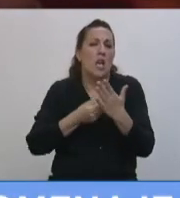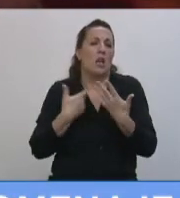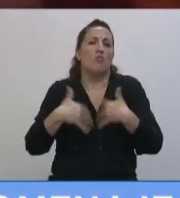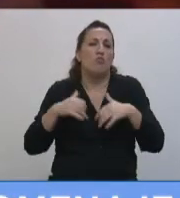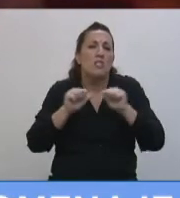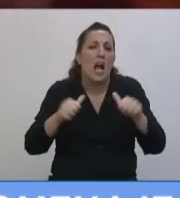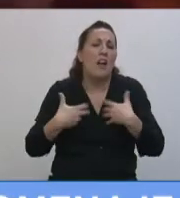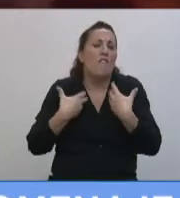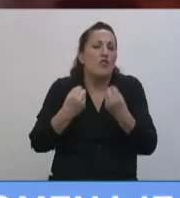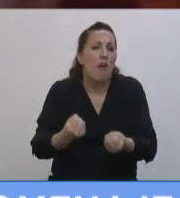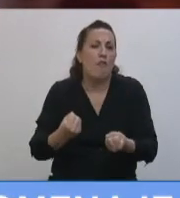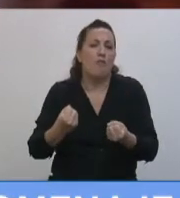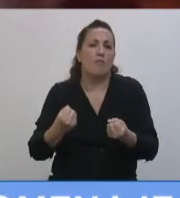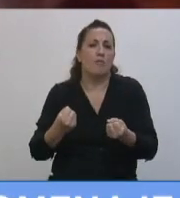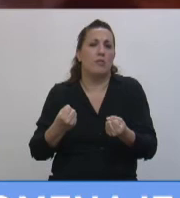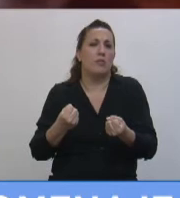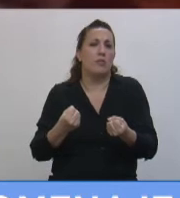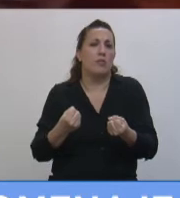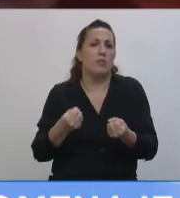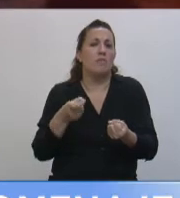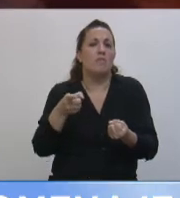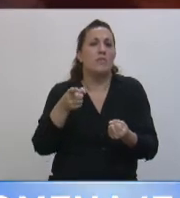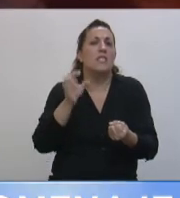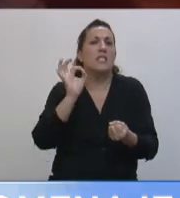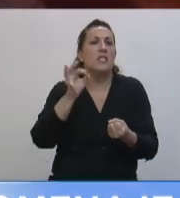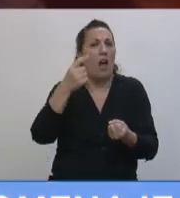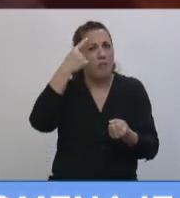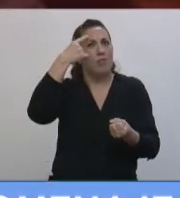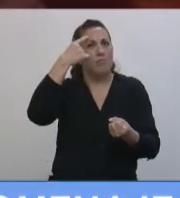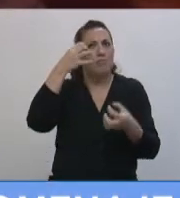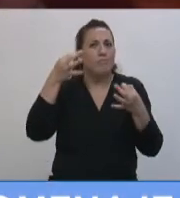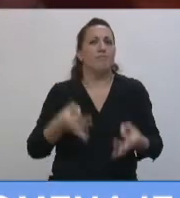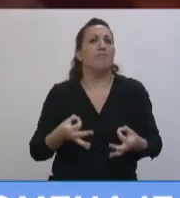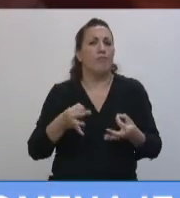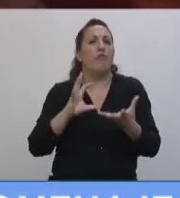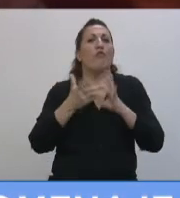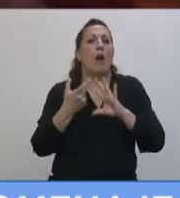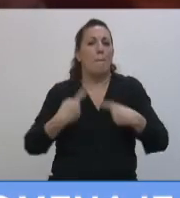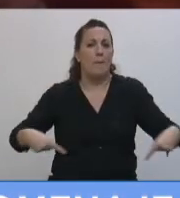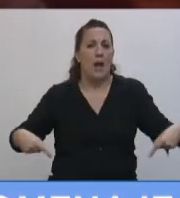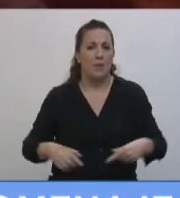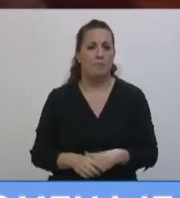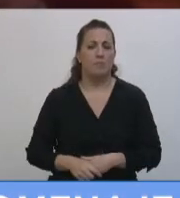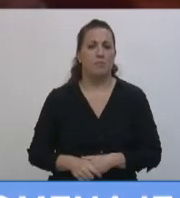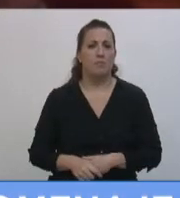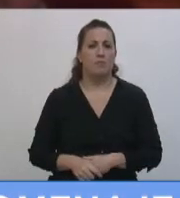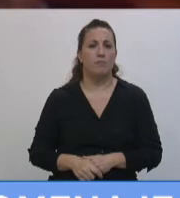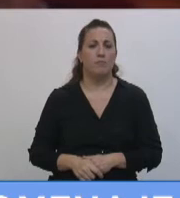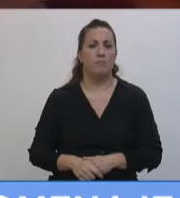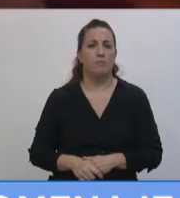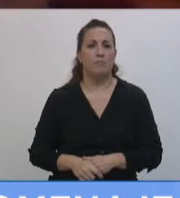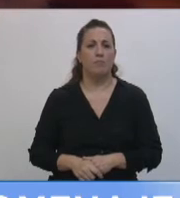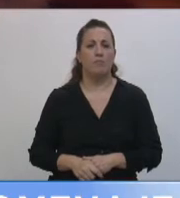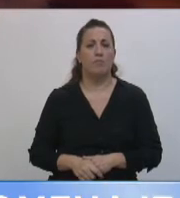esposo y madre, su sabia comprensión en estos aspectos. En sus funciones